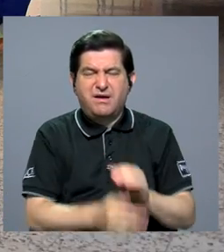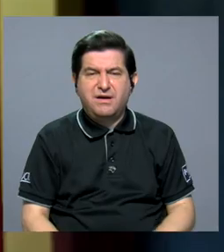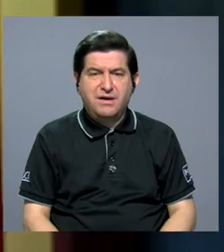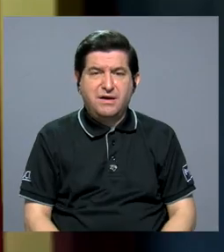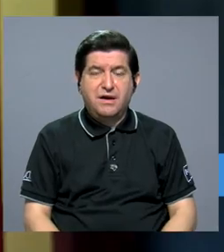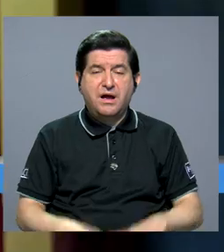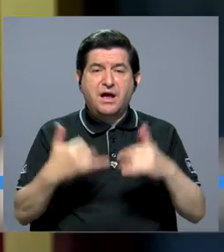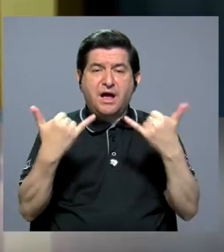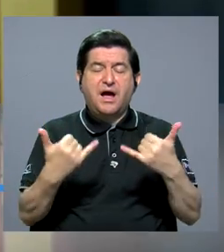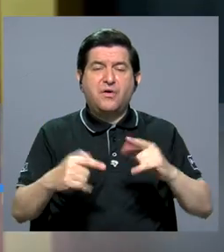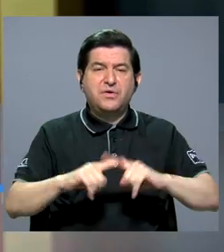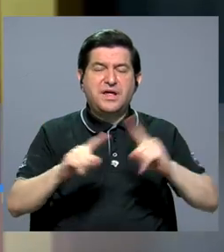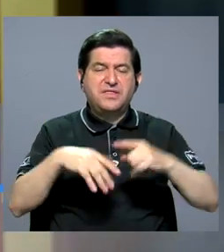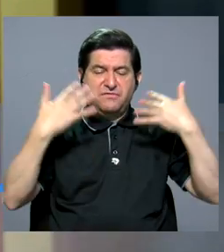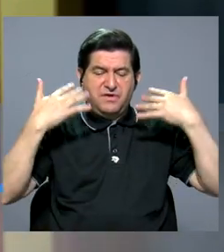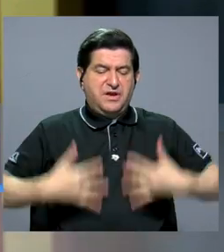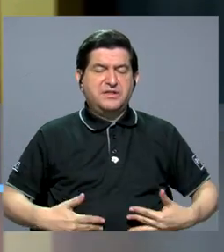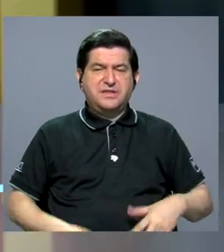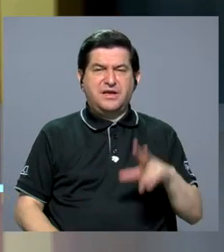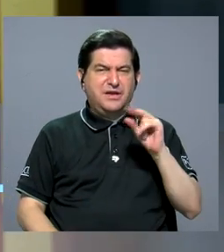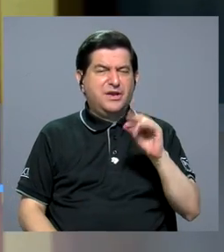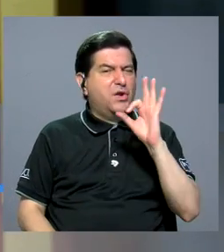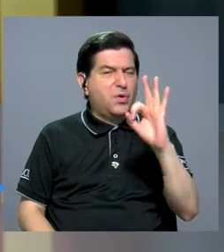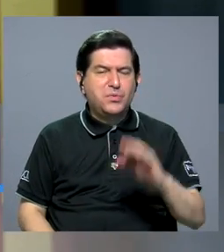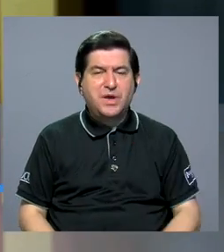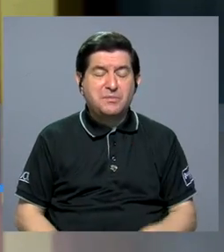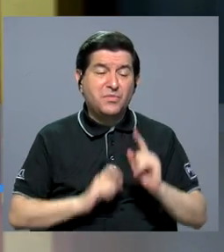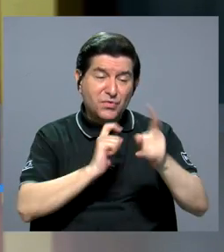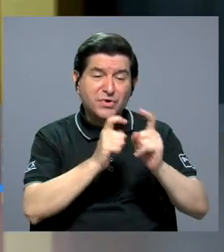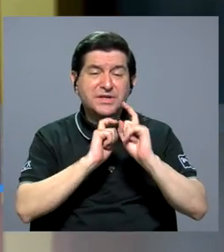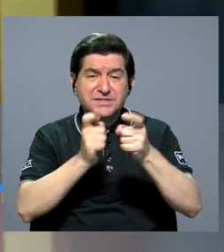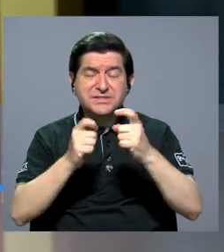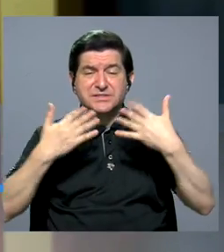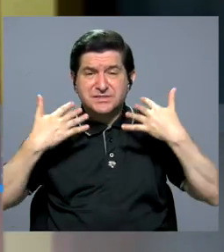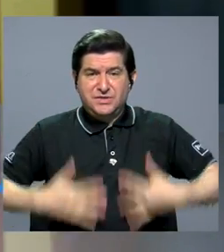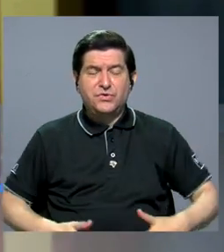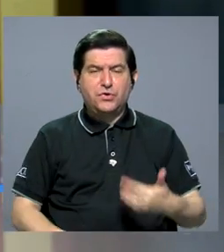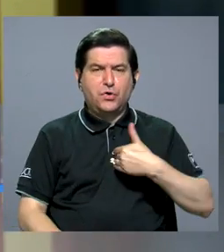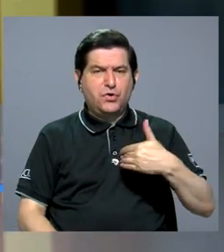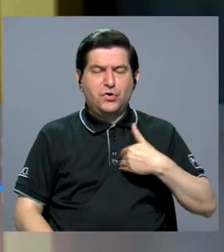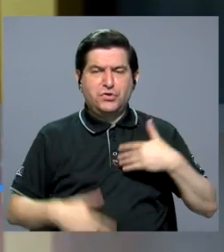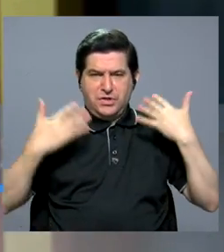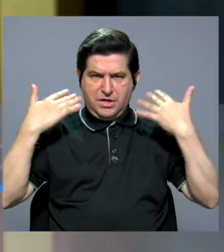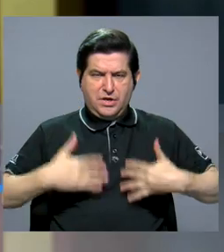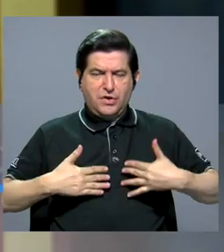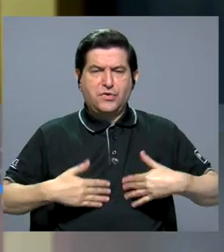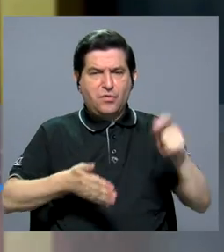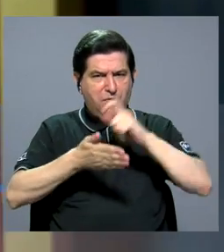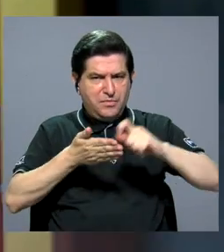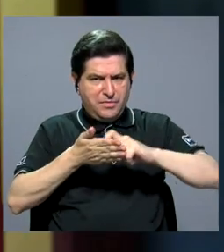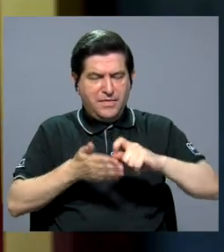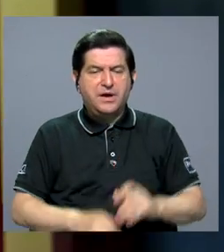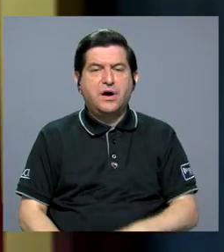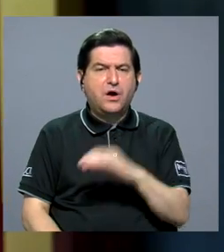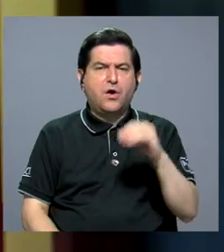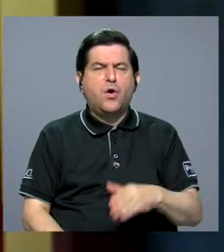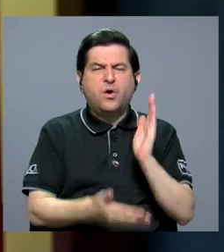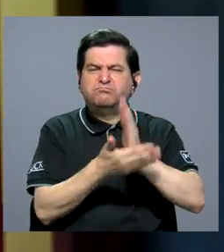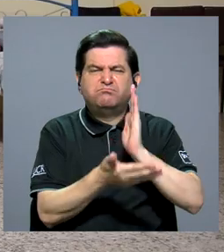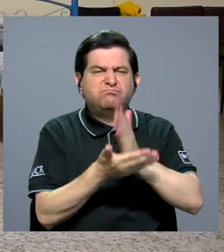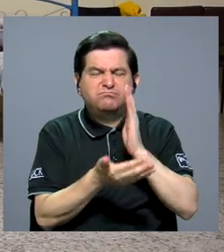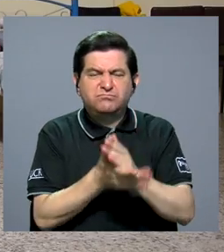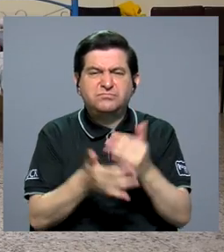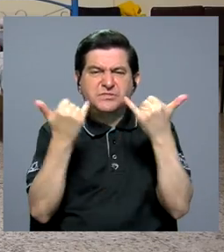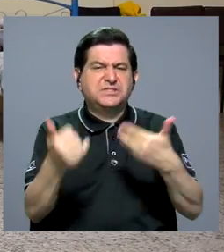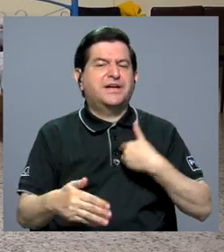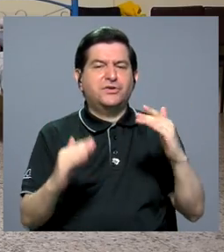otra ropa particular que no les queda, ¿verdad? Porque es a través de donaciones, porque no están llevando el uniforme o incluso porque los han estado molestando porque